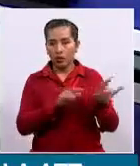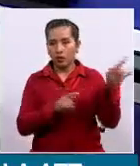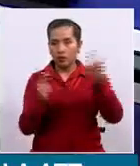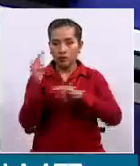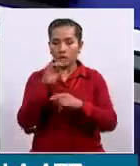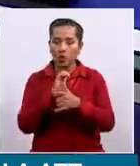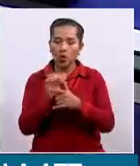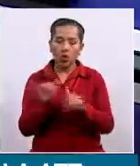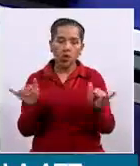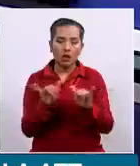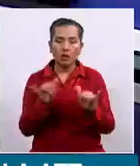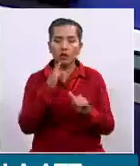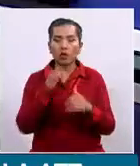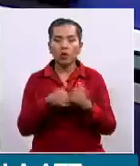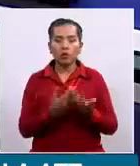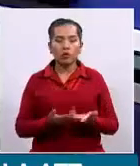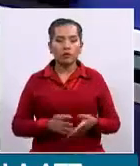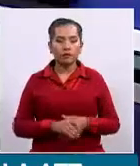ninguna de las dos, por favor?